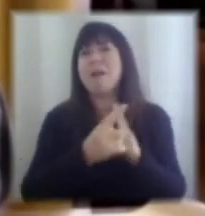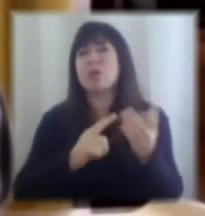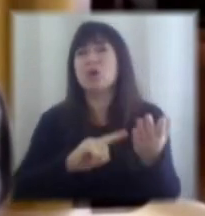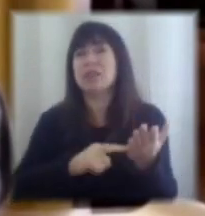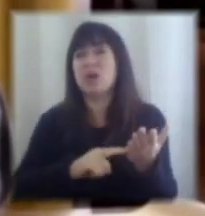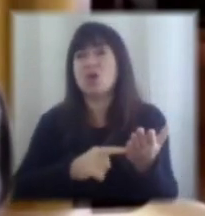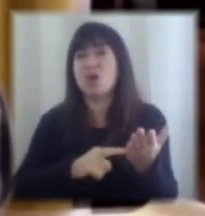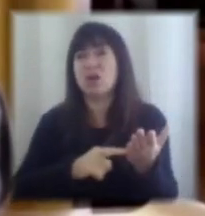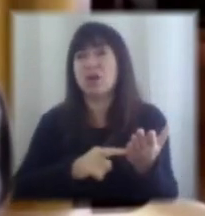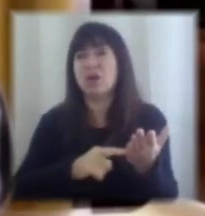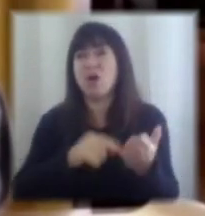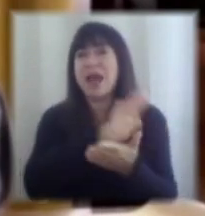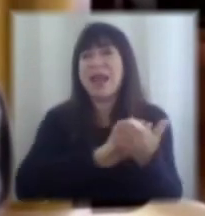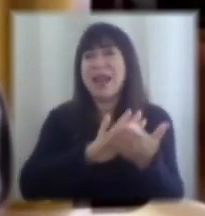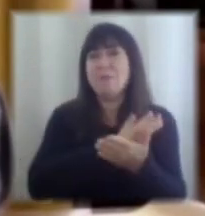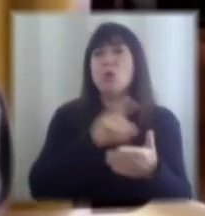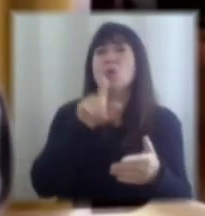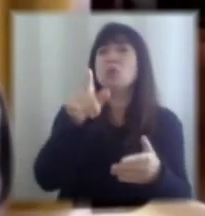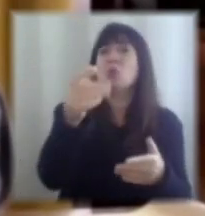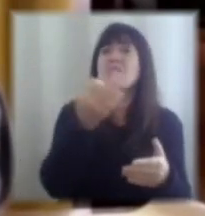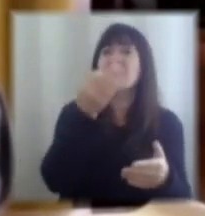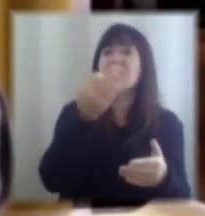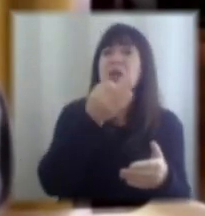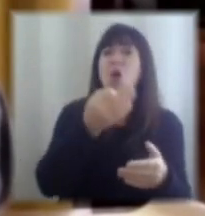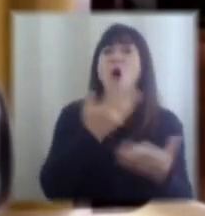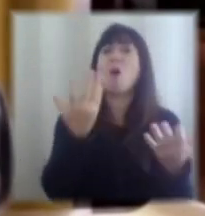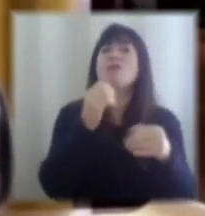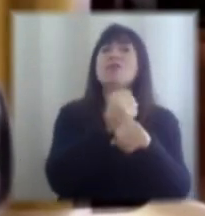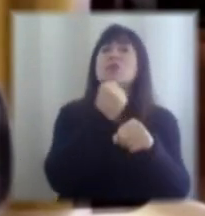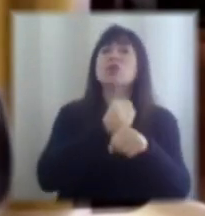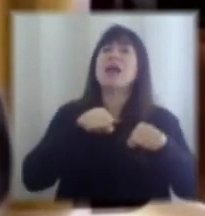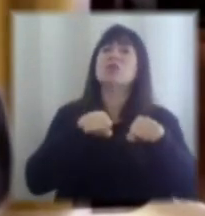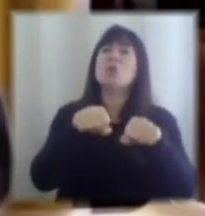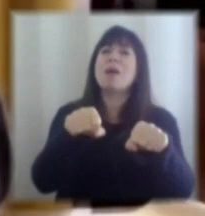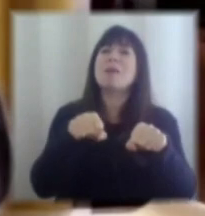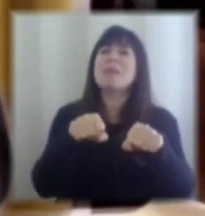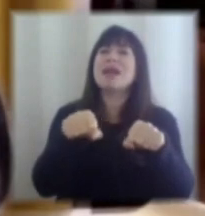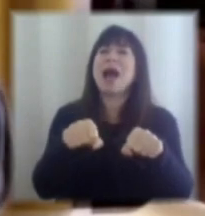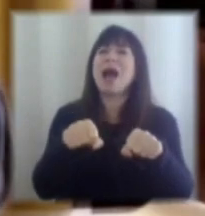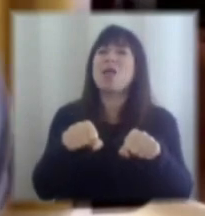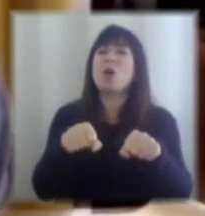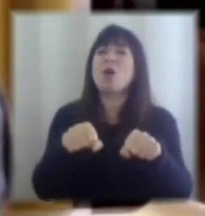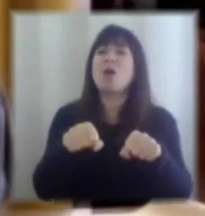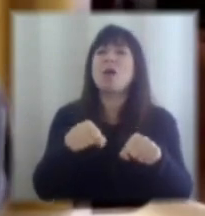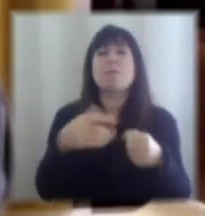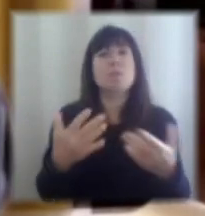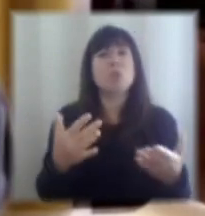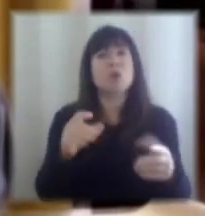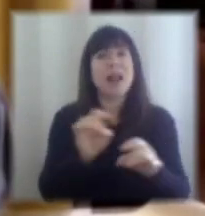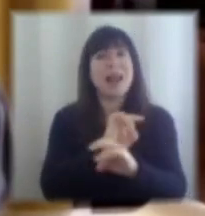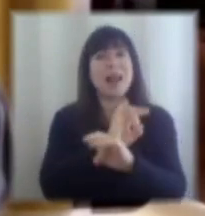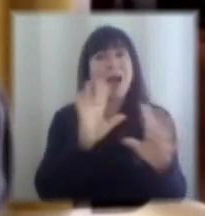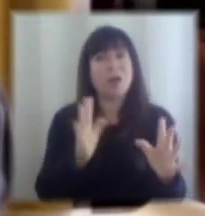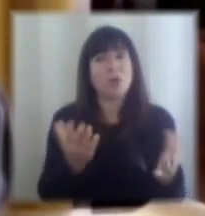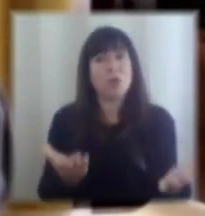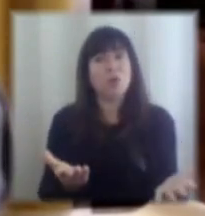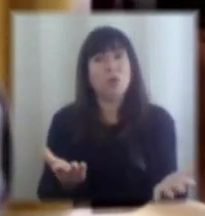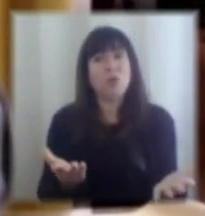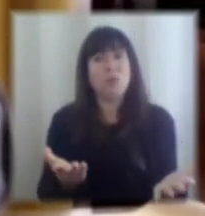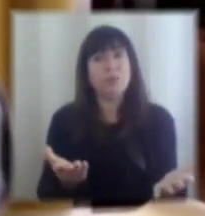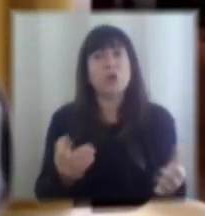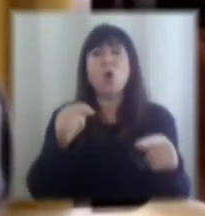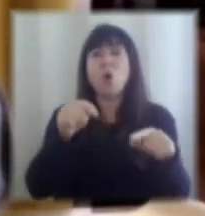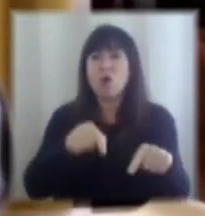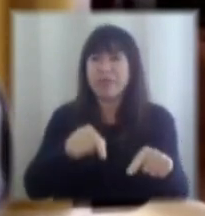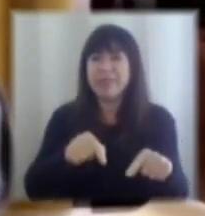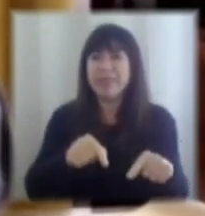y los ejemplos que tú dabas cómo funciona un sobremercado por ejemplo es emblemático es muy claro al respecto hoy día